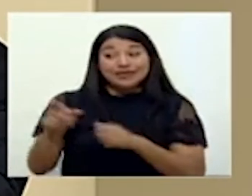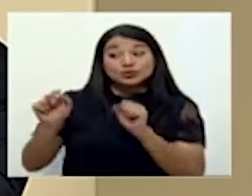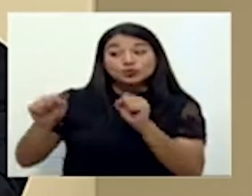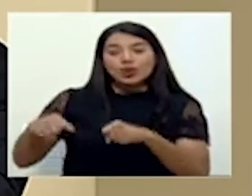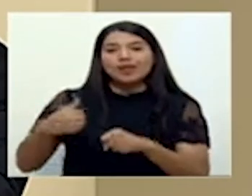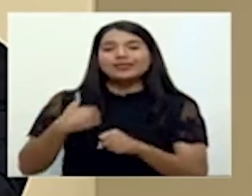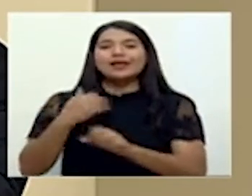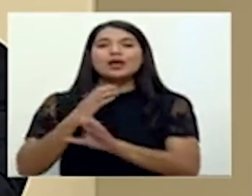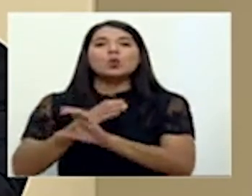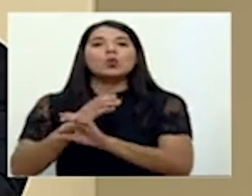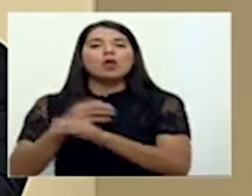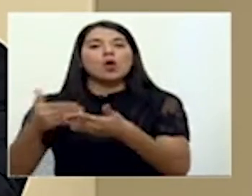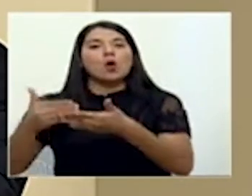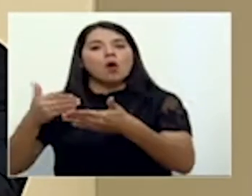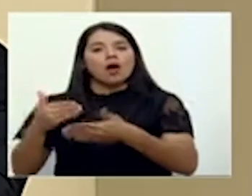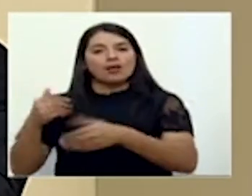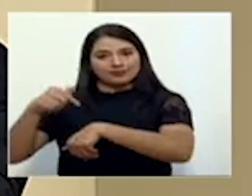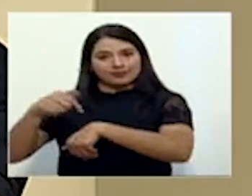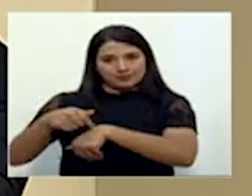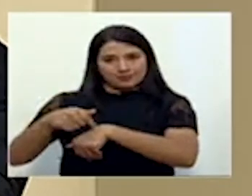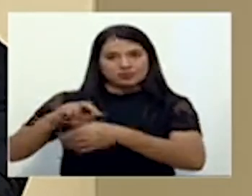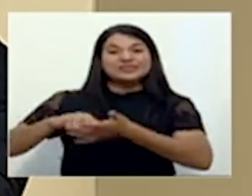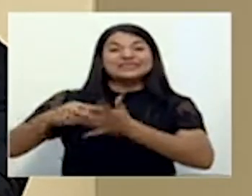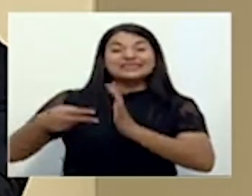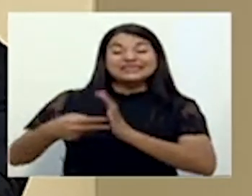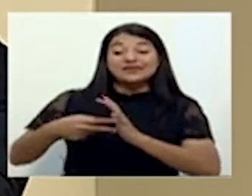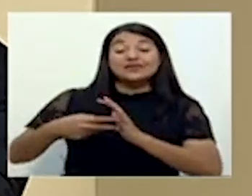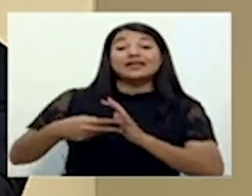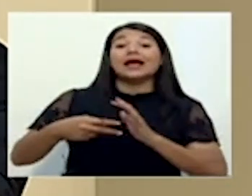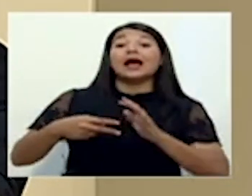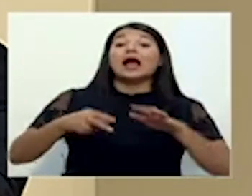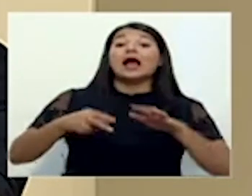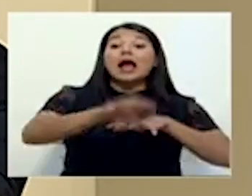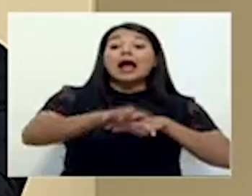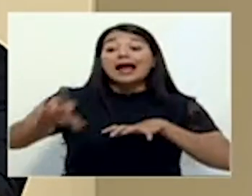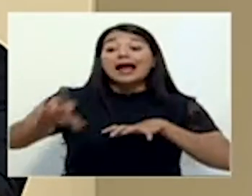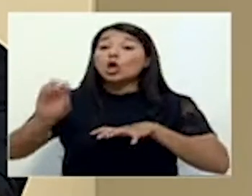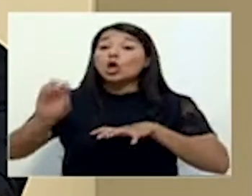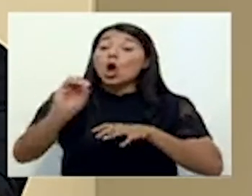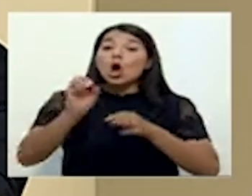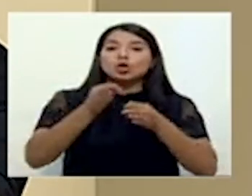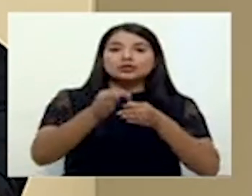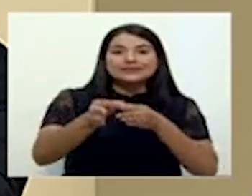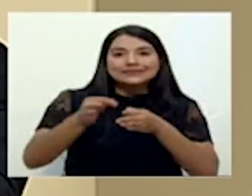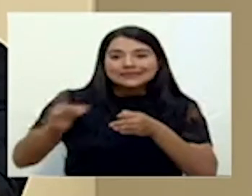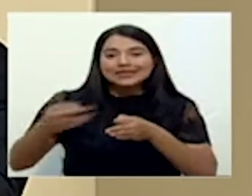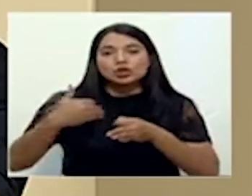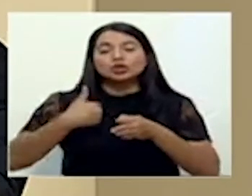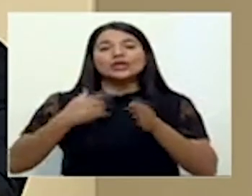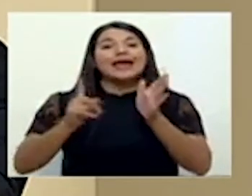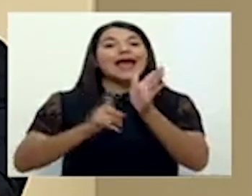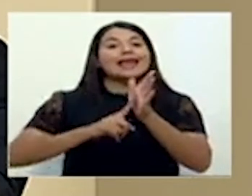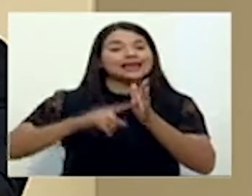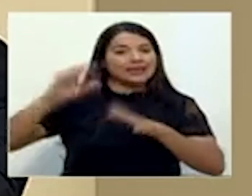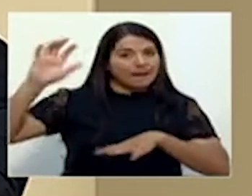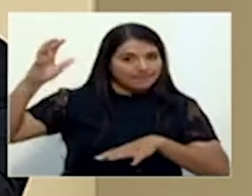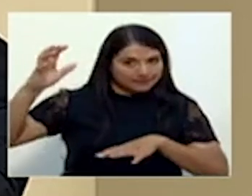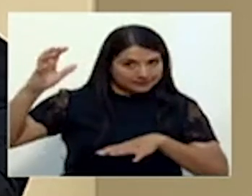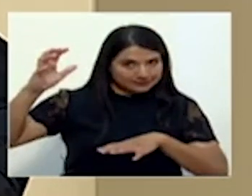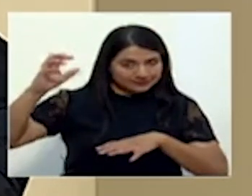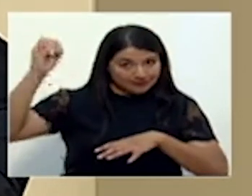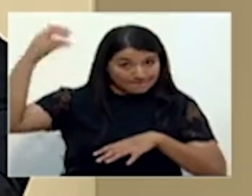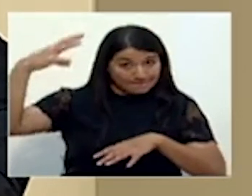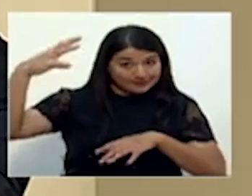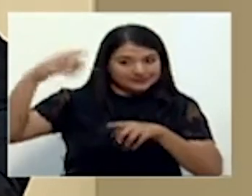cantones, territorios que están en alerta amarilla en este momento por sus indicadores epidemiológicos, pero que tienen un seguimiento de